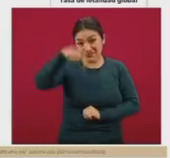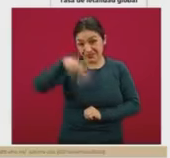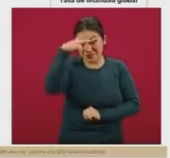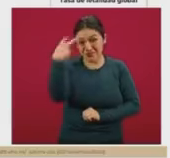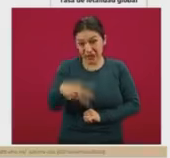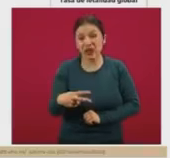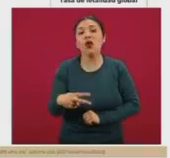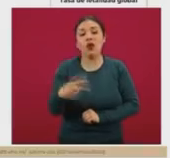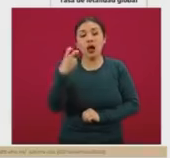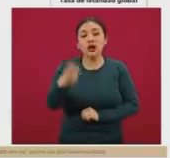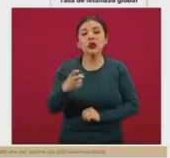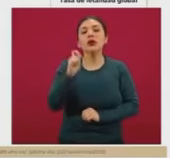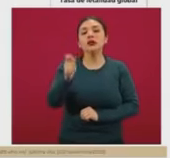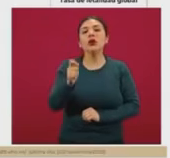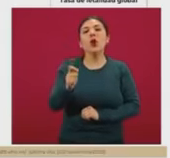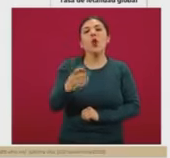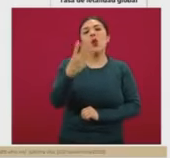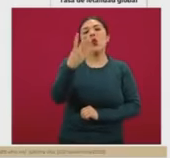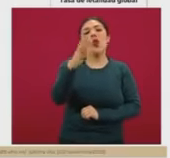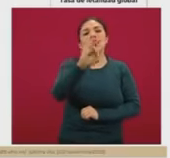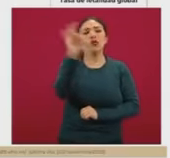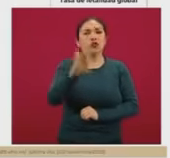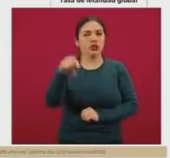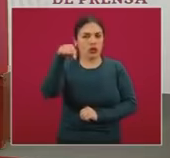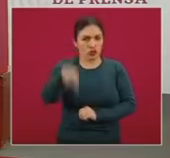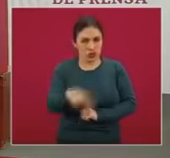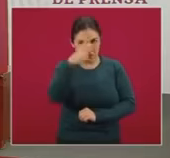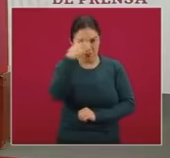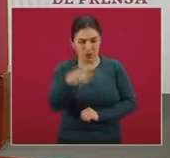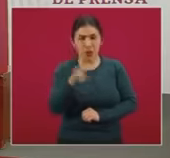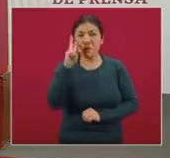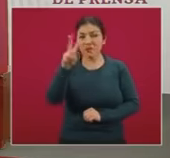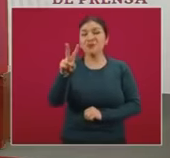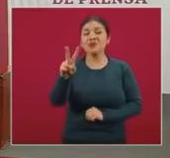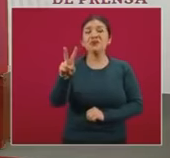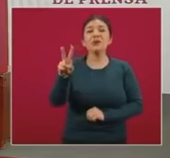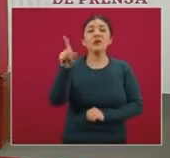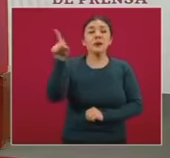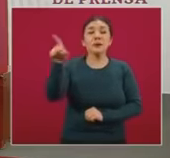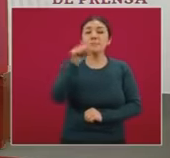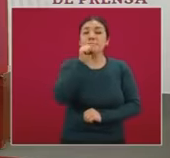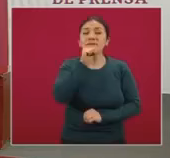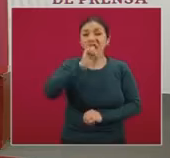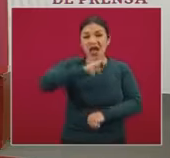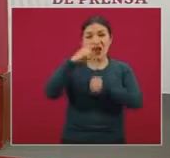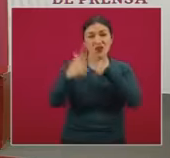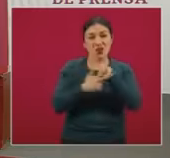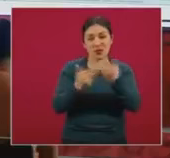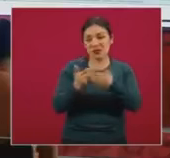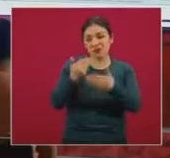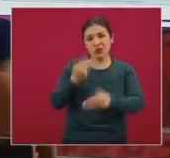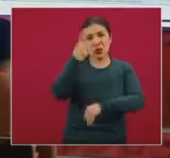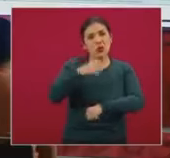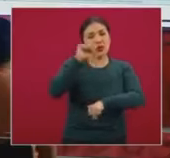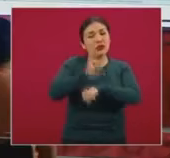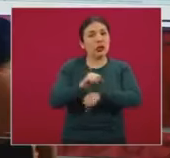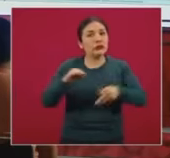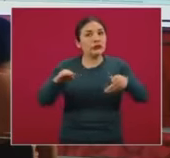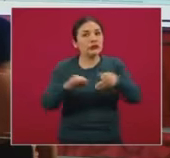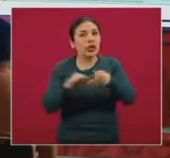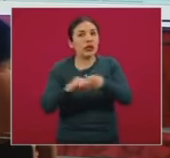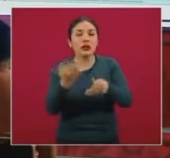esa proporción es solo del 4%. Y vemos cómo el continente europeo, que ya la semana pasada estaba acercándose